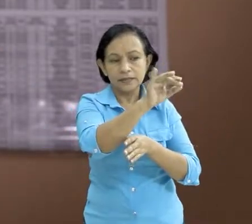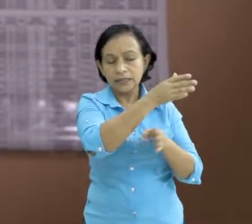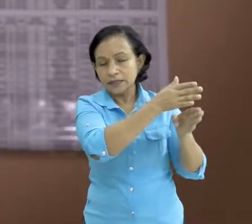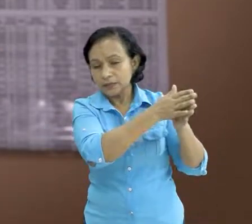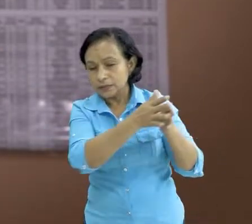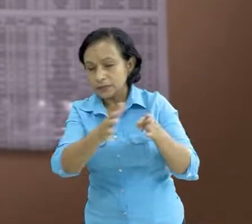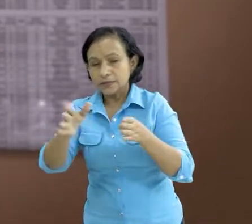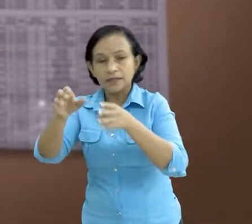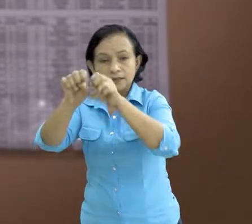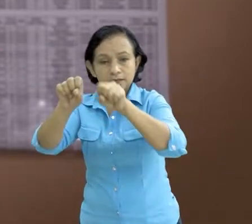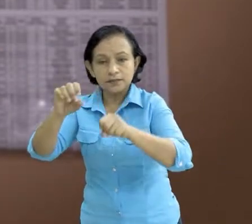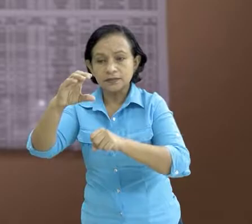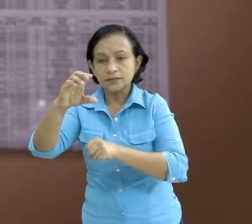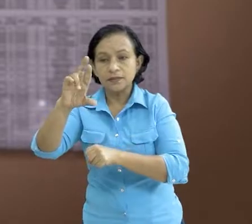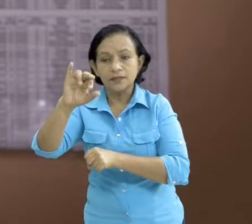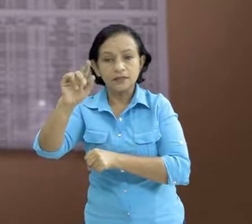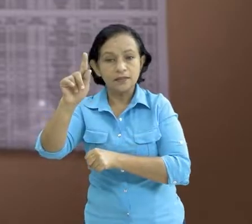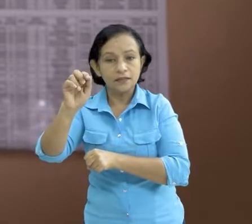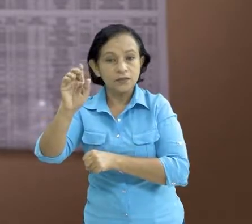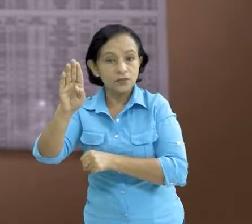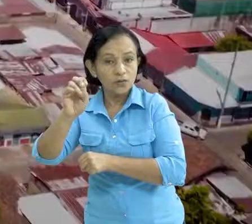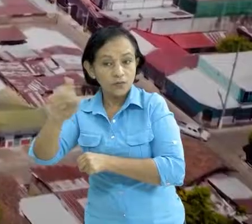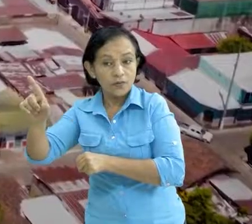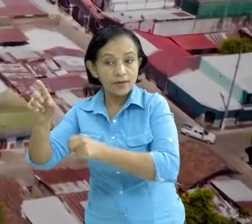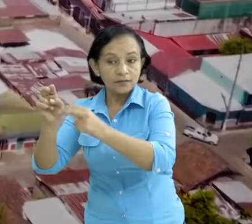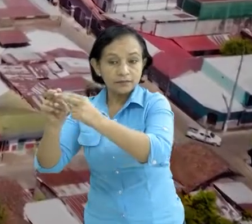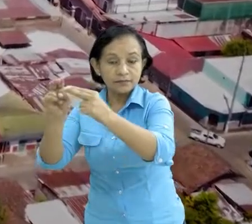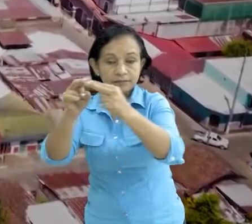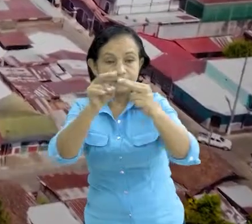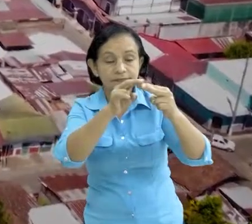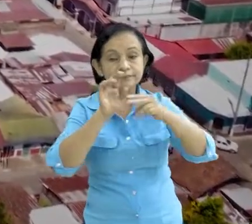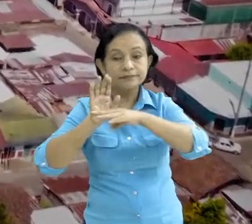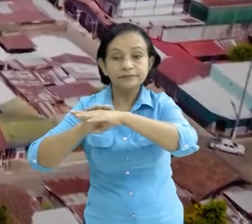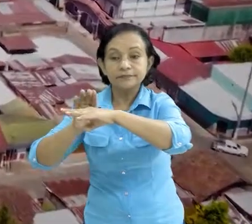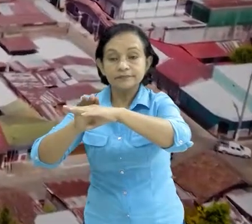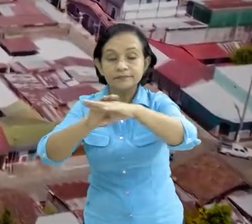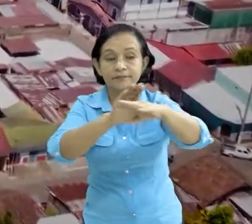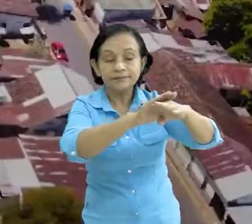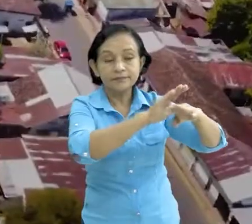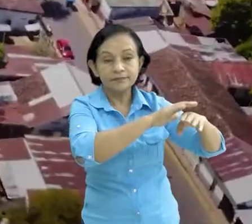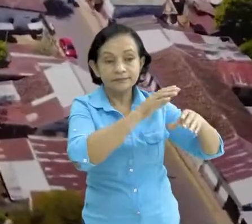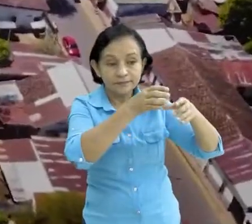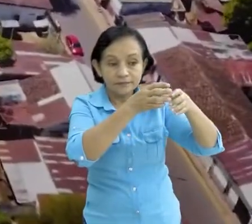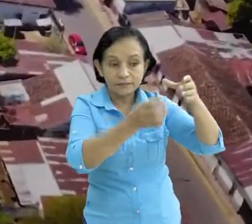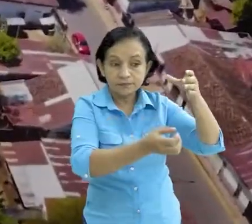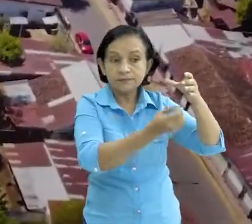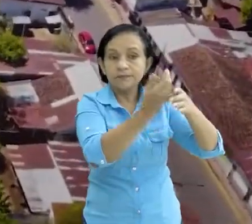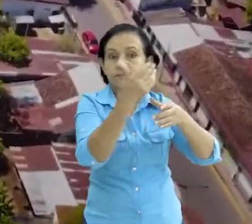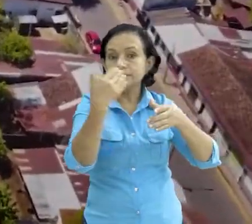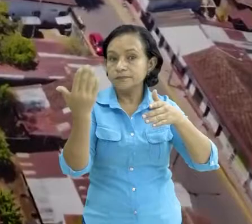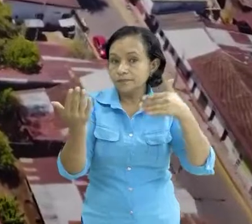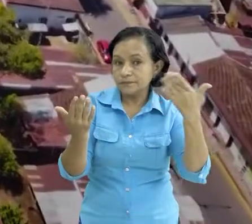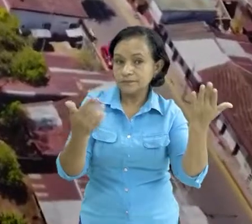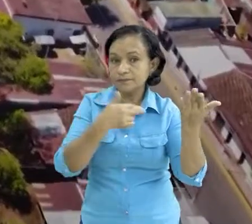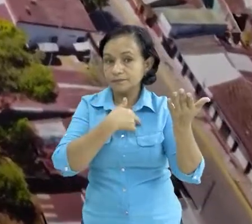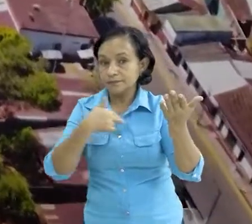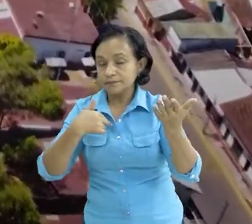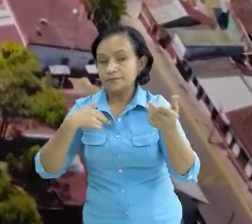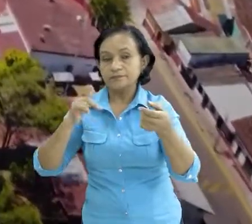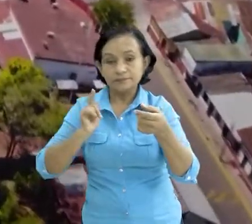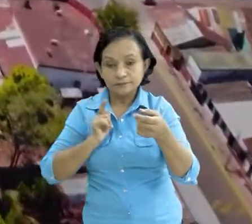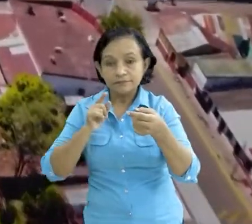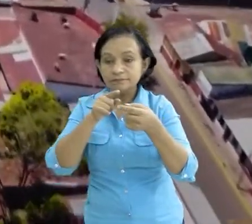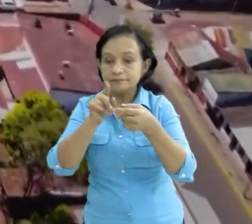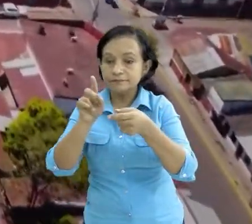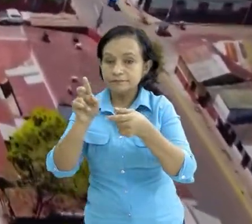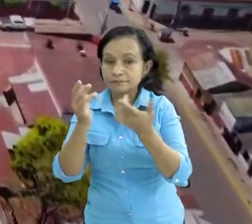Cristóbal y estamos constantemente pues llamándolo a ello conocer pues cuáles son las incidencias qué es lo que tenemos